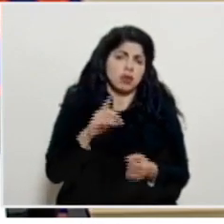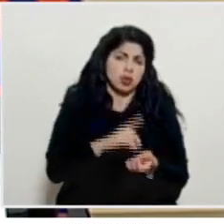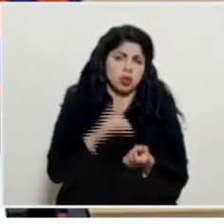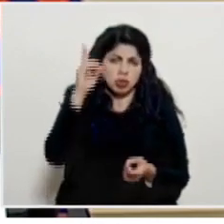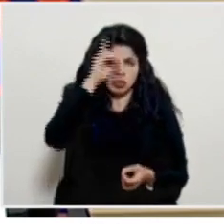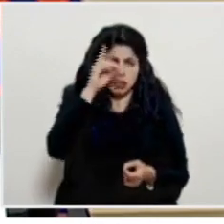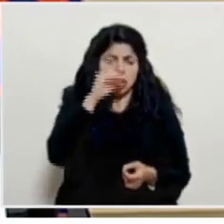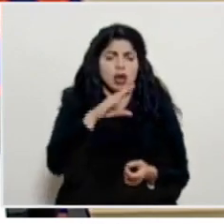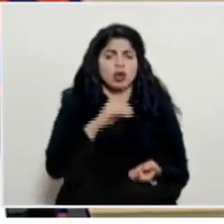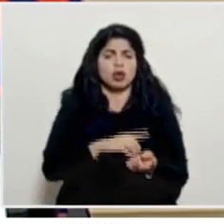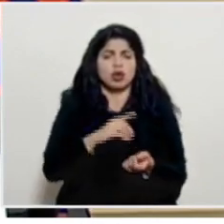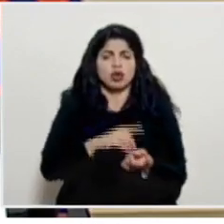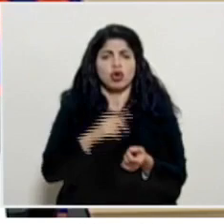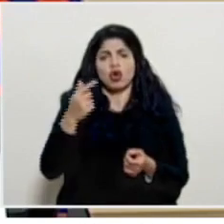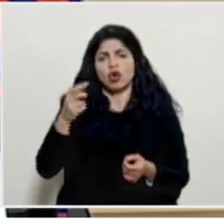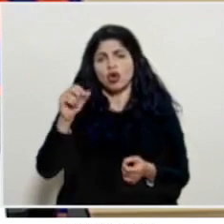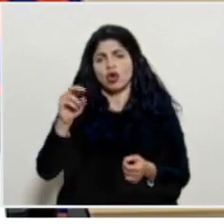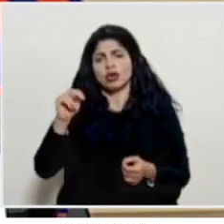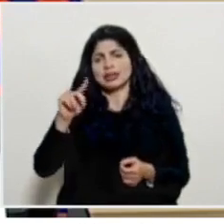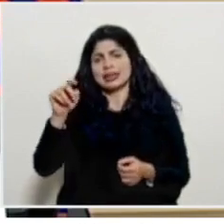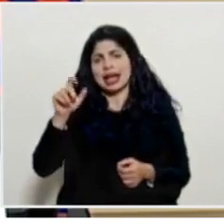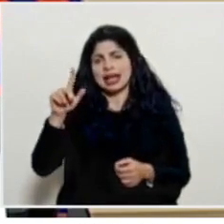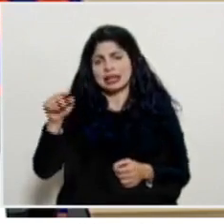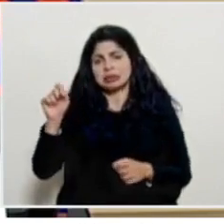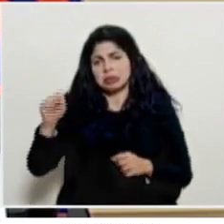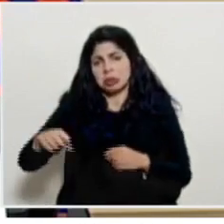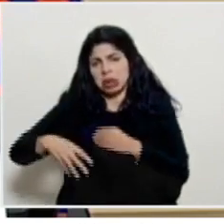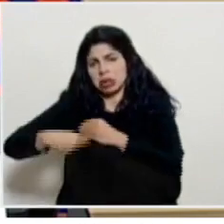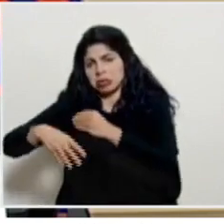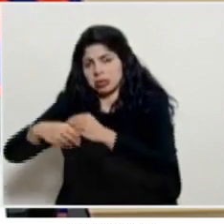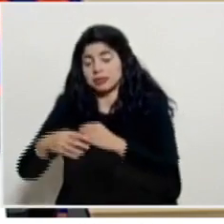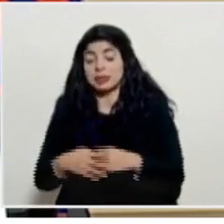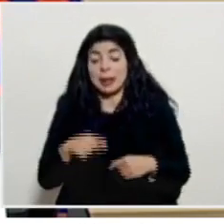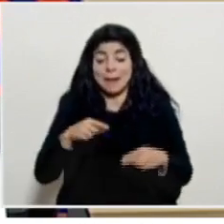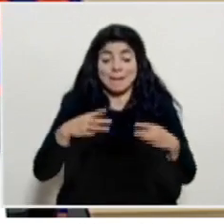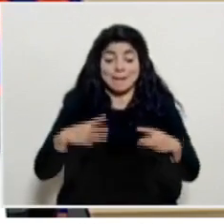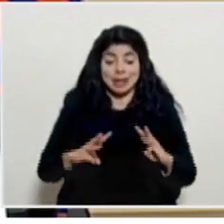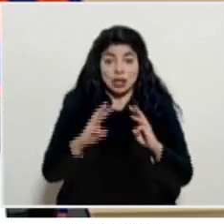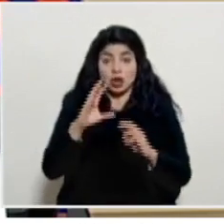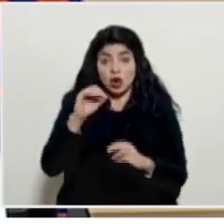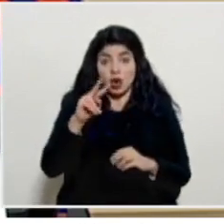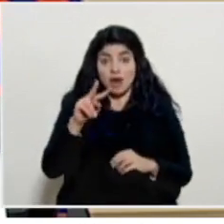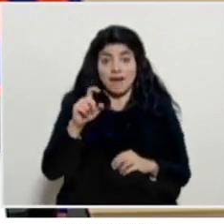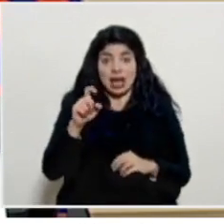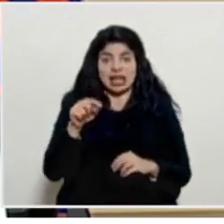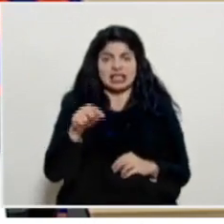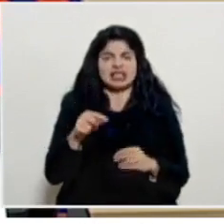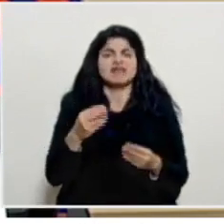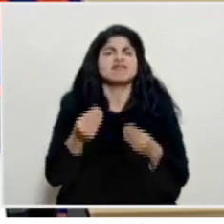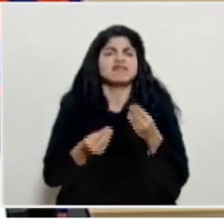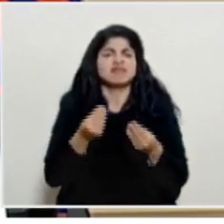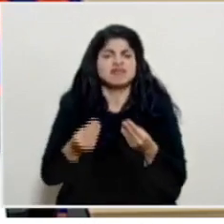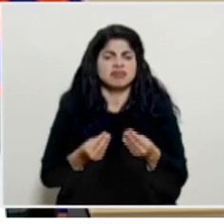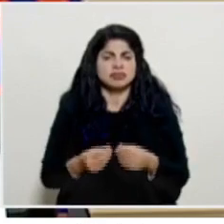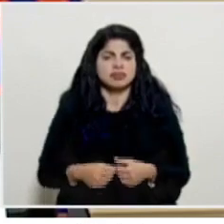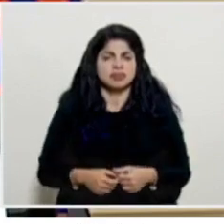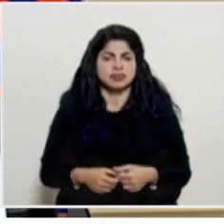doctor Salas y el doctor González podrían ampliar Básicamente el mecanismo COVAX lo que hace es